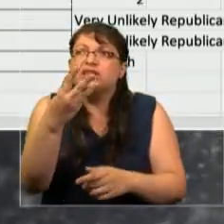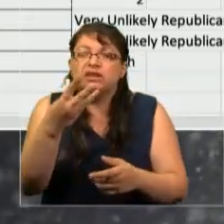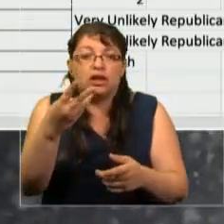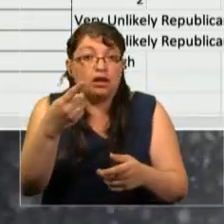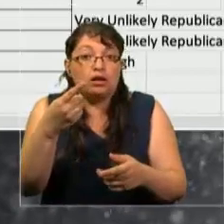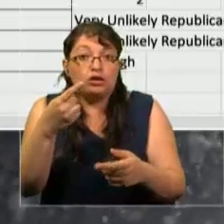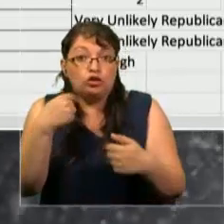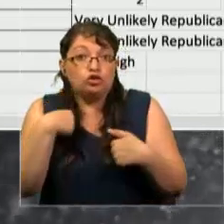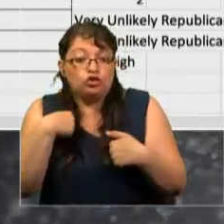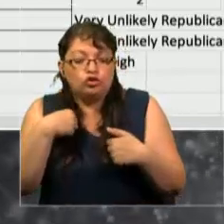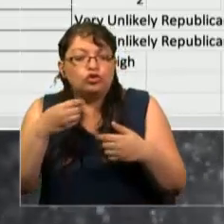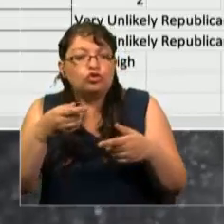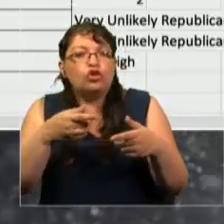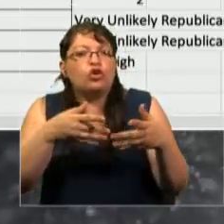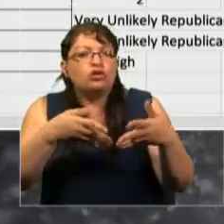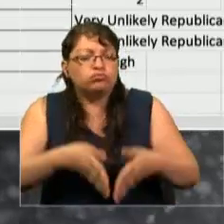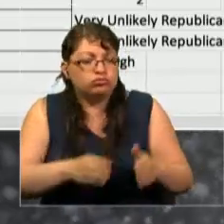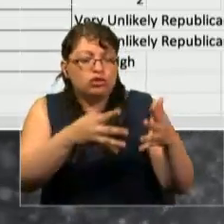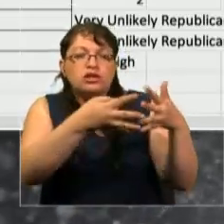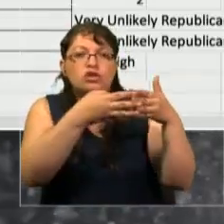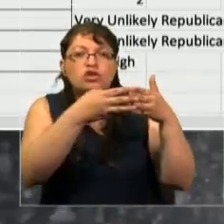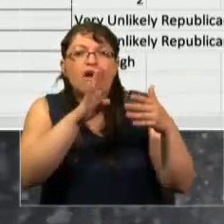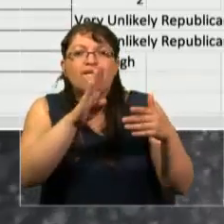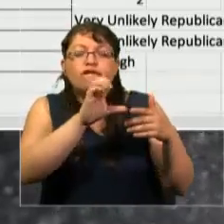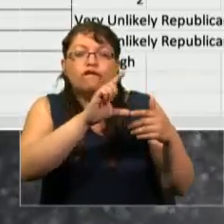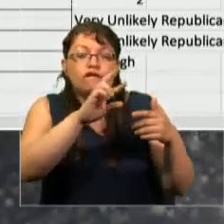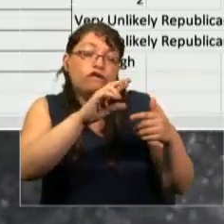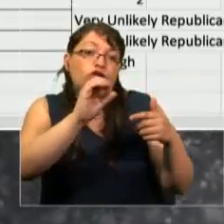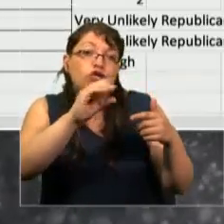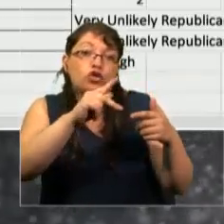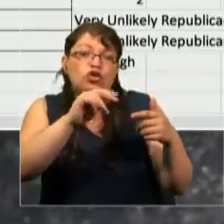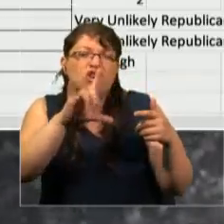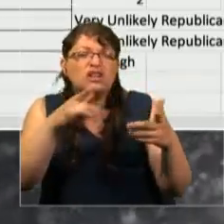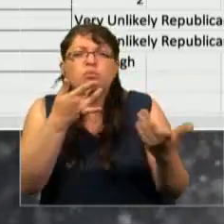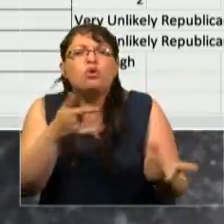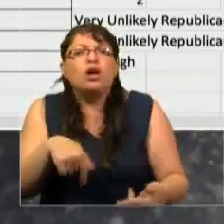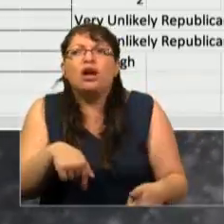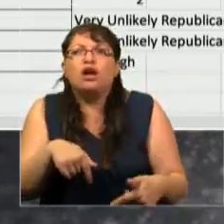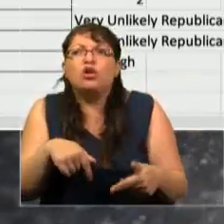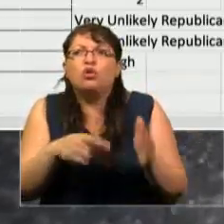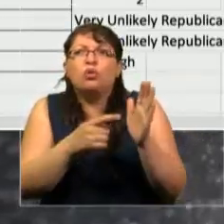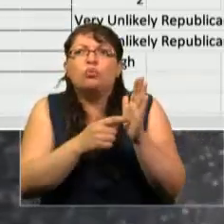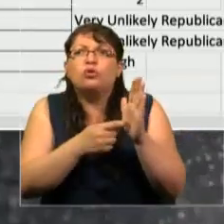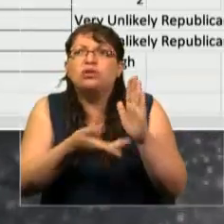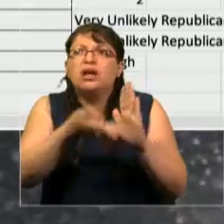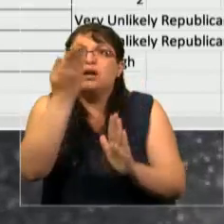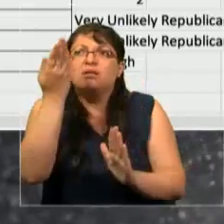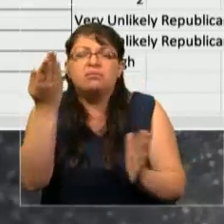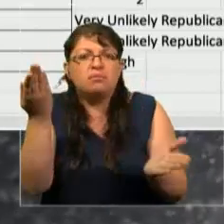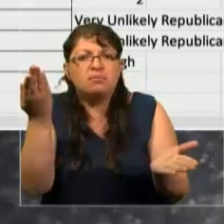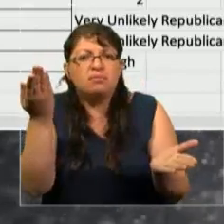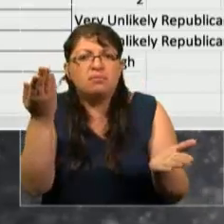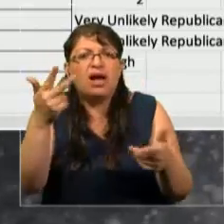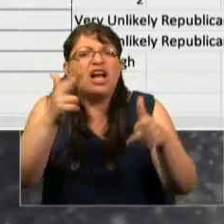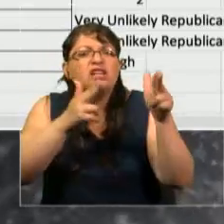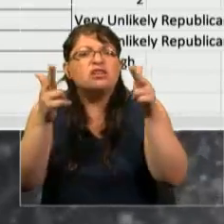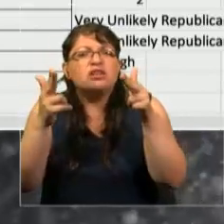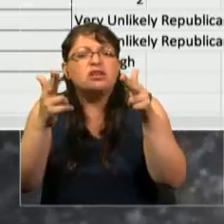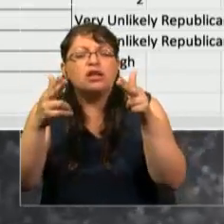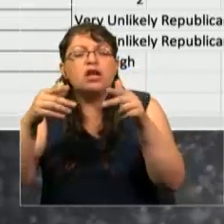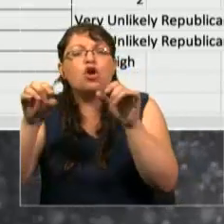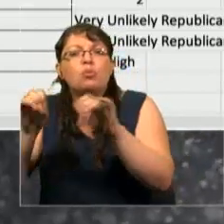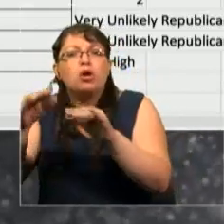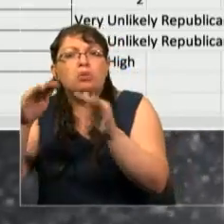un padre de Brooklyn. ¿Y por qué voy a estar con un puntaje más alto que las armas que la educación?